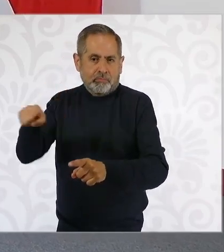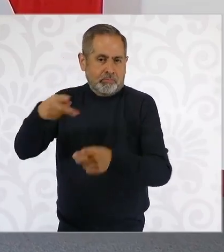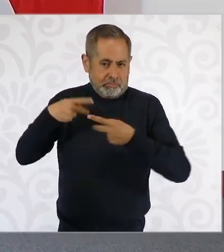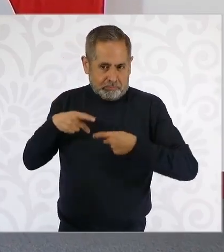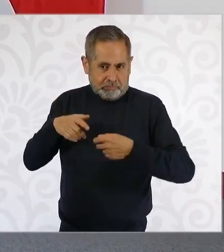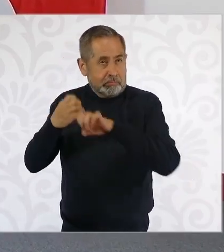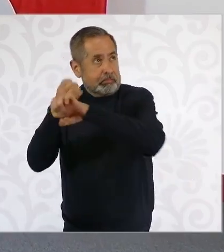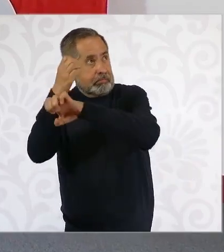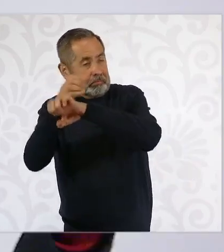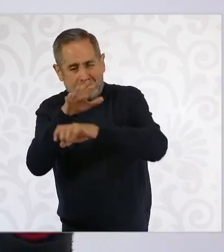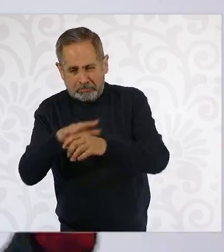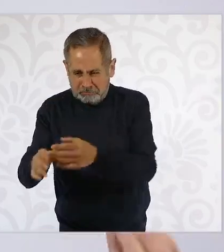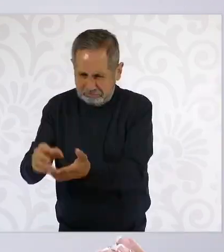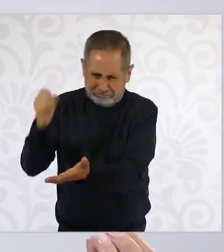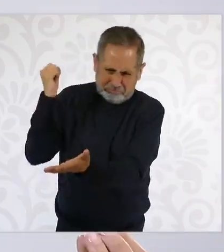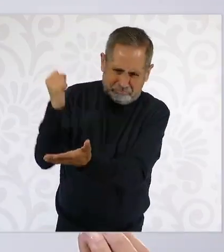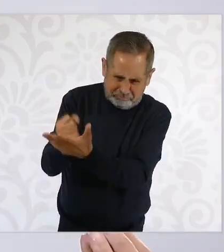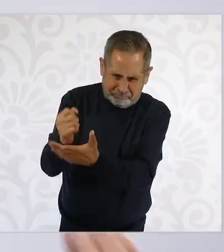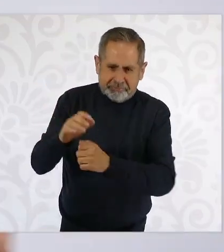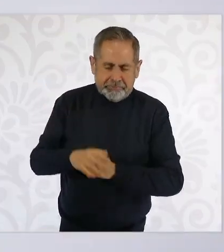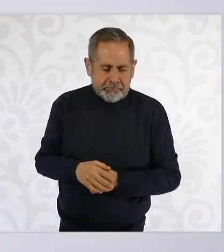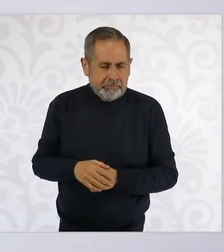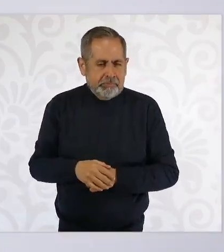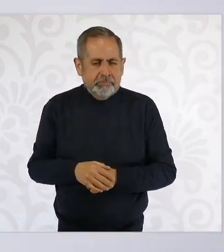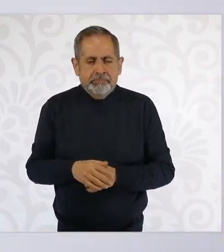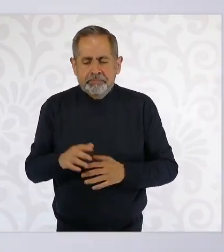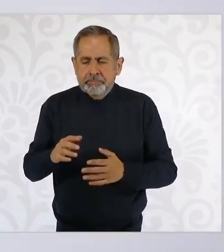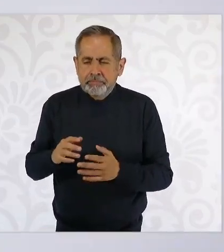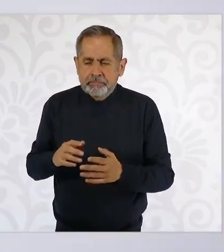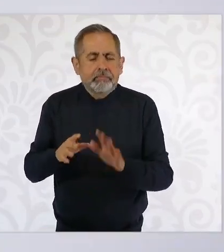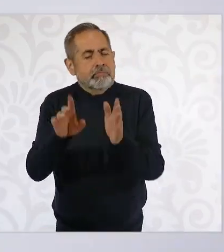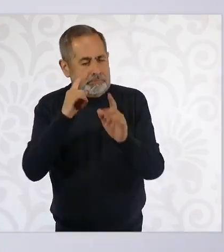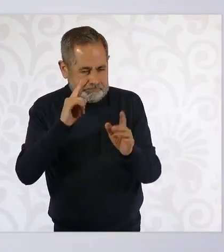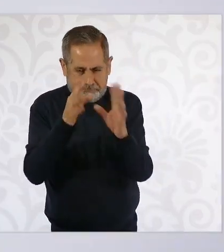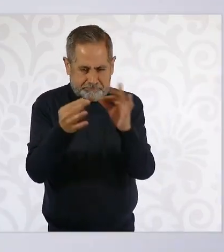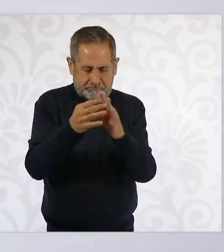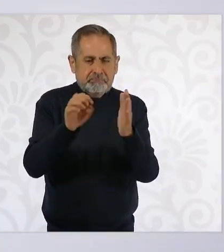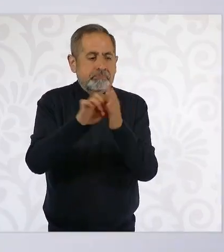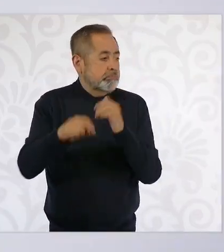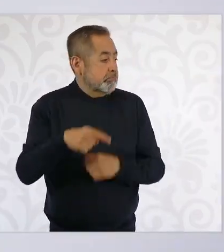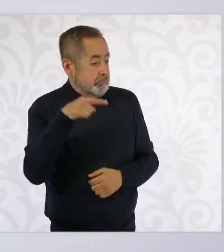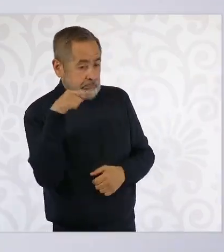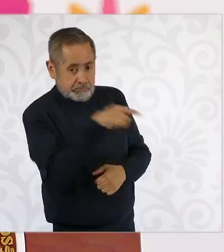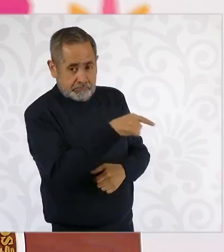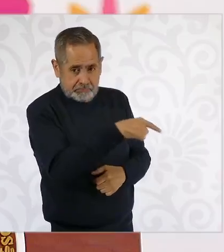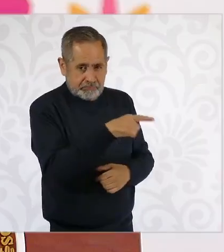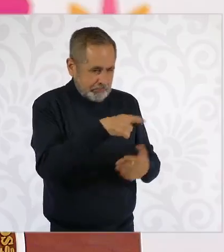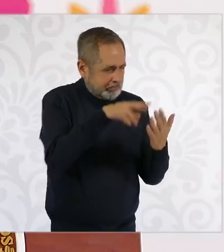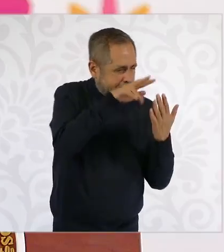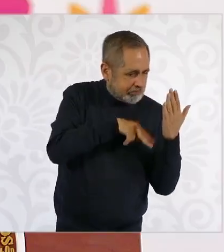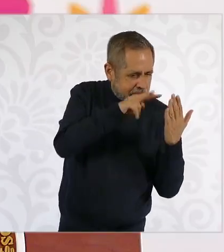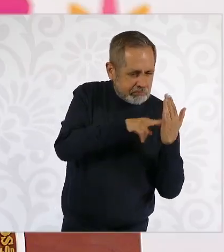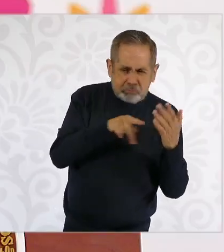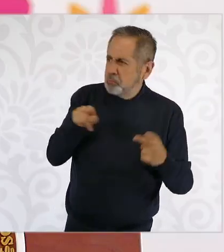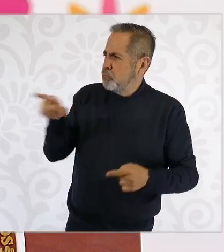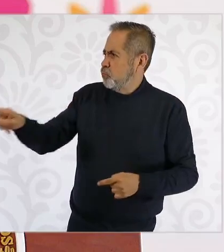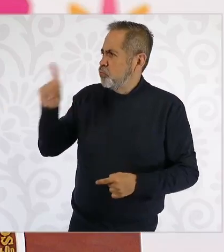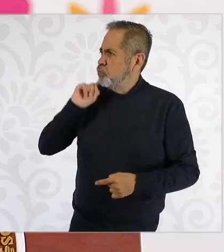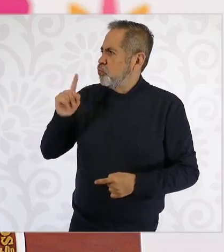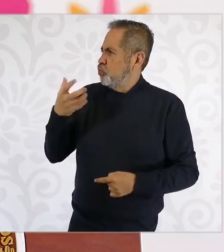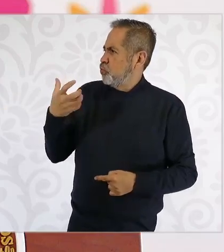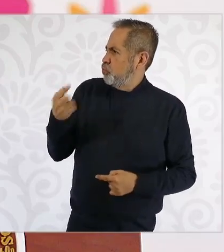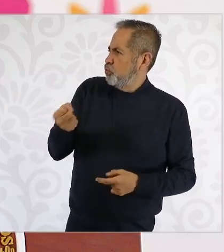o se critican el poder unipersonal, estos personajes? Sí los han leído. Se dicen